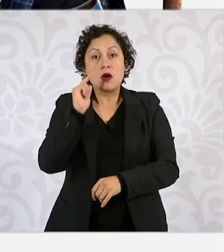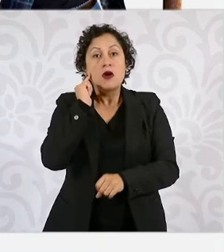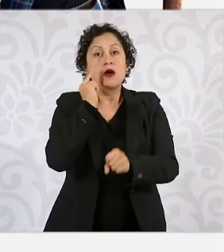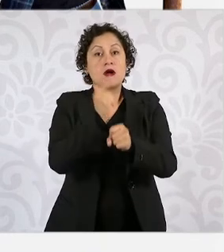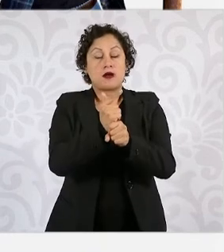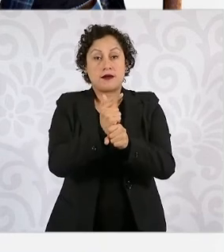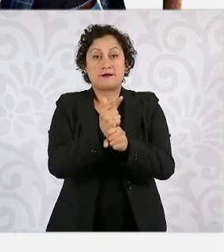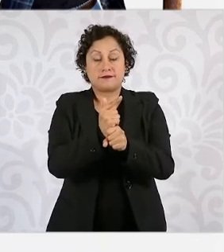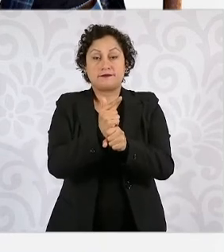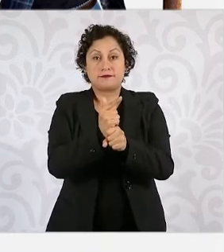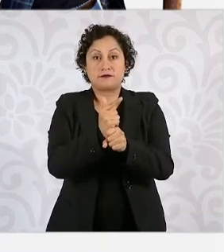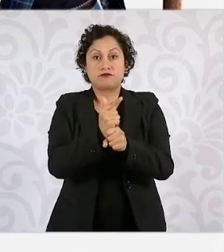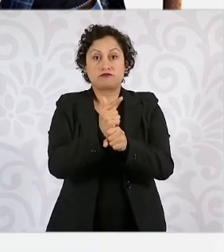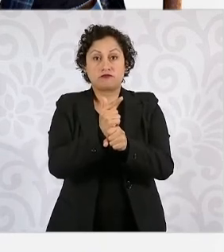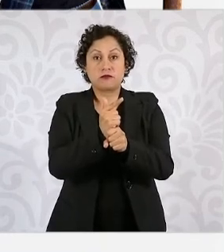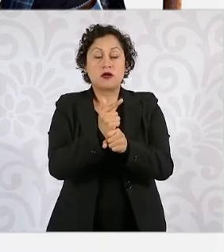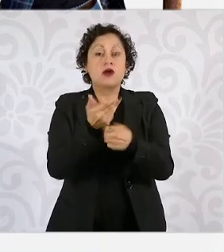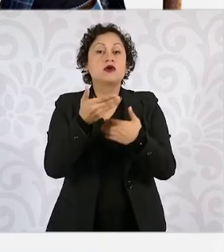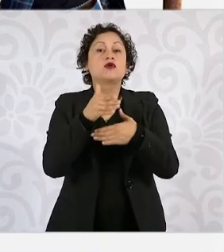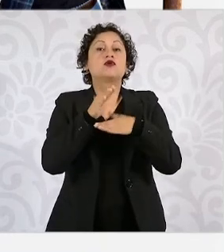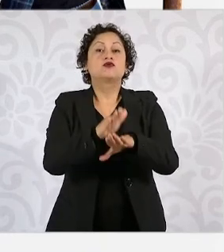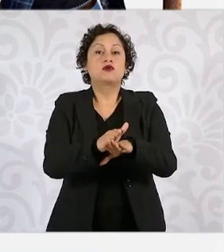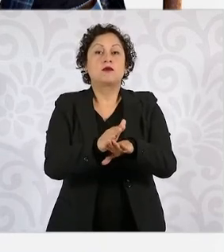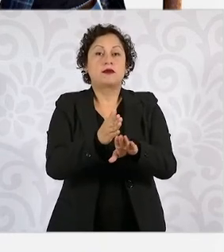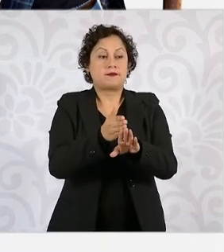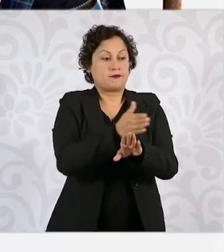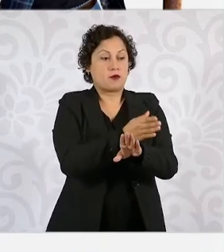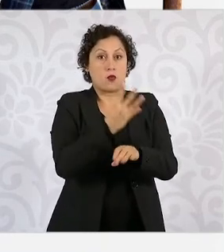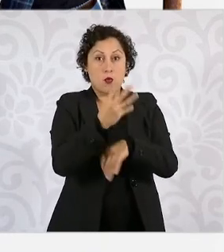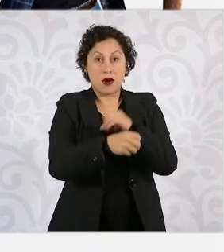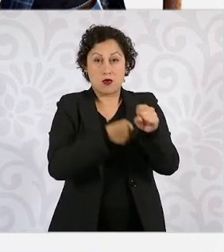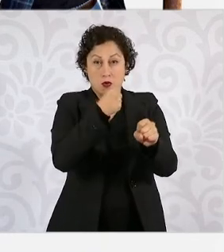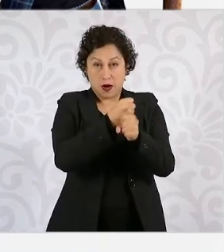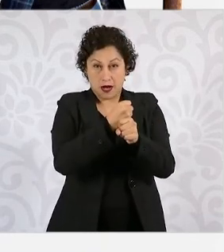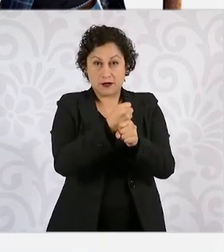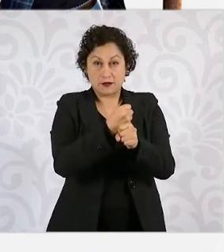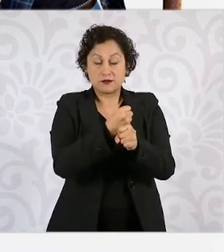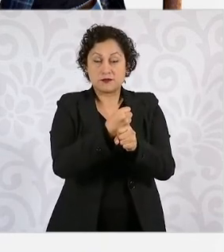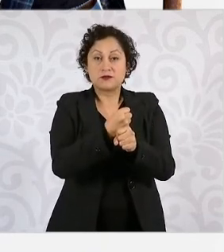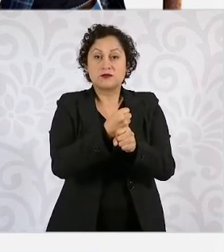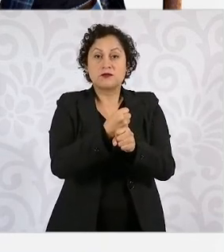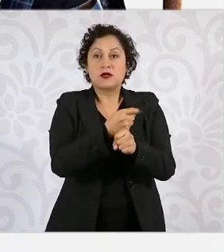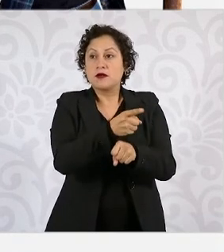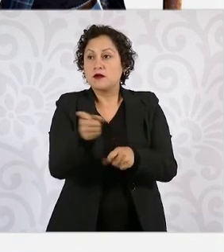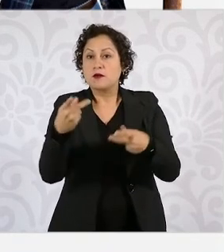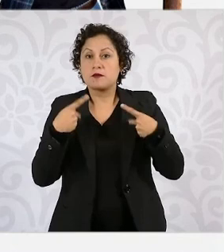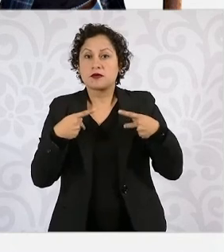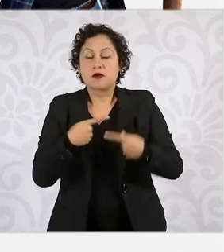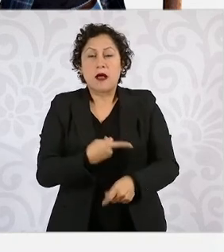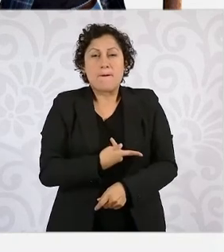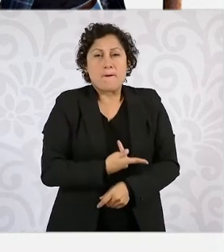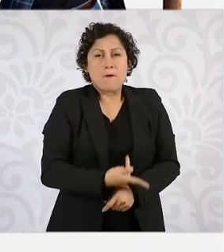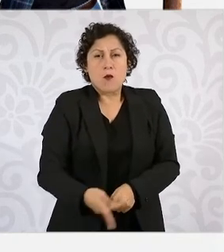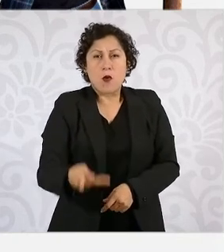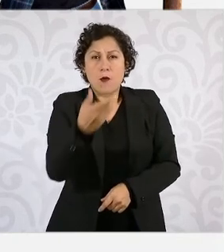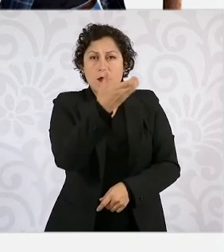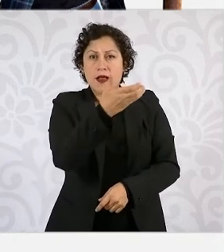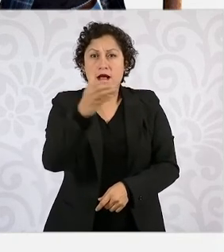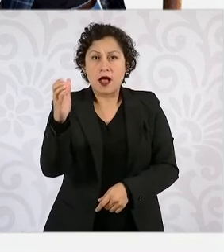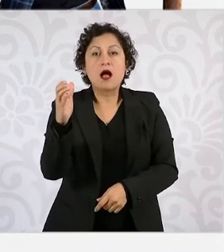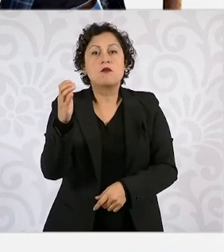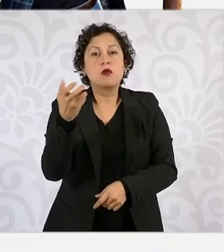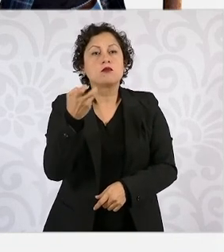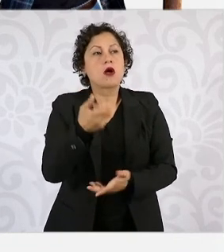más de 18 por ciento en los primeros cuatro años de su gobierno la pobreza extrema por ingresos en el campo. Eso